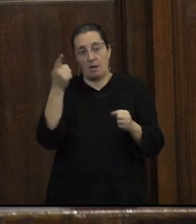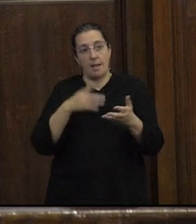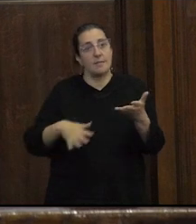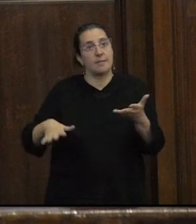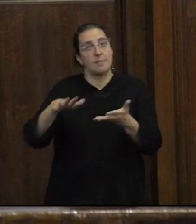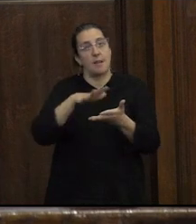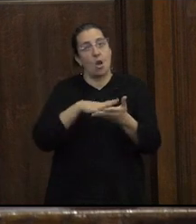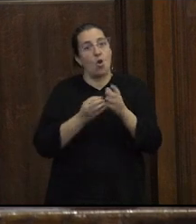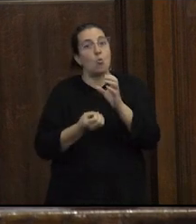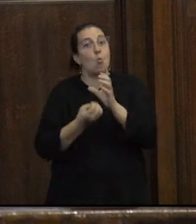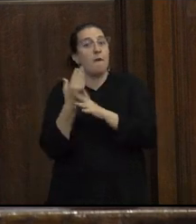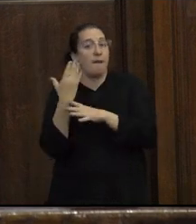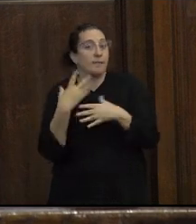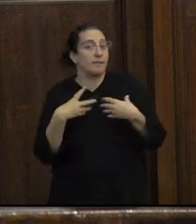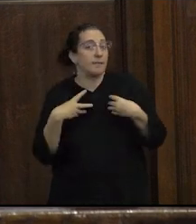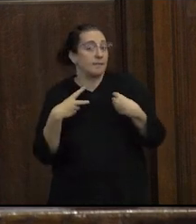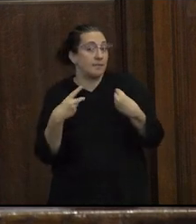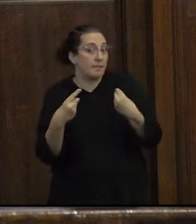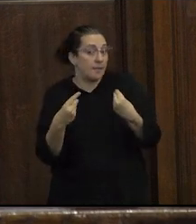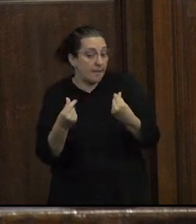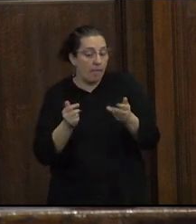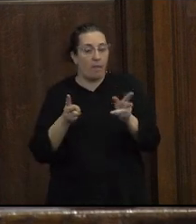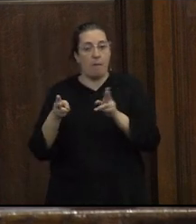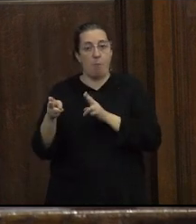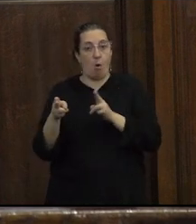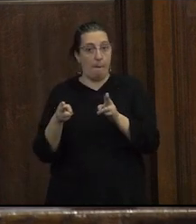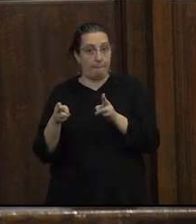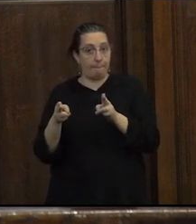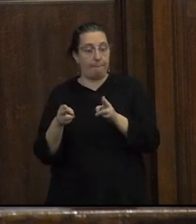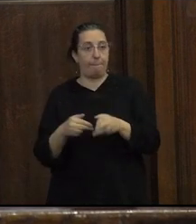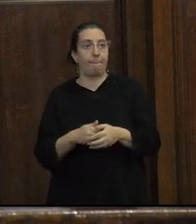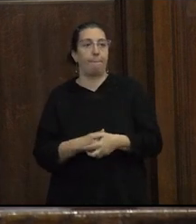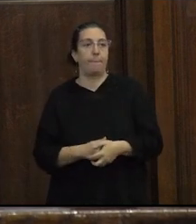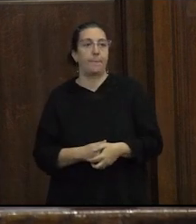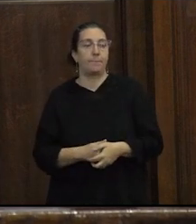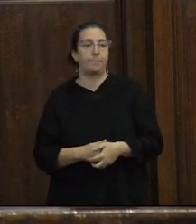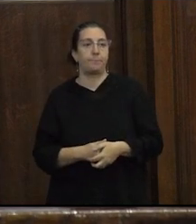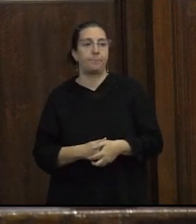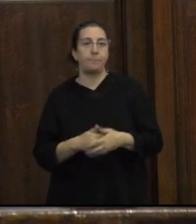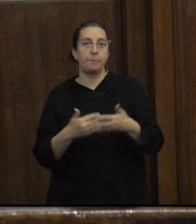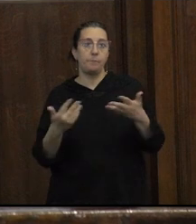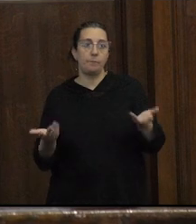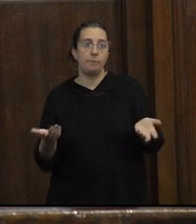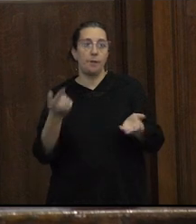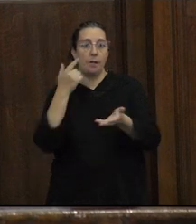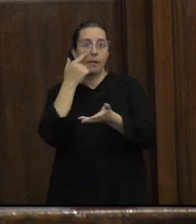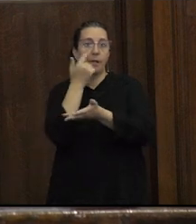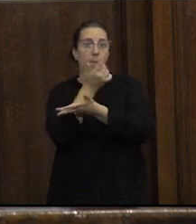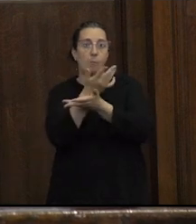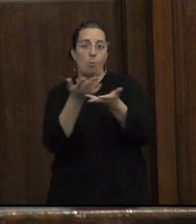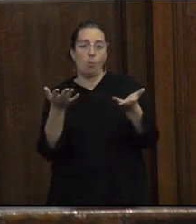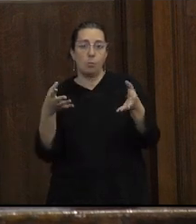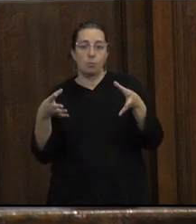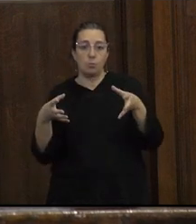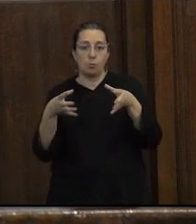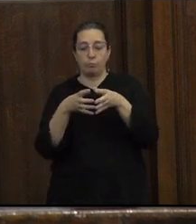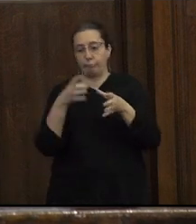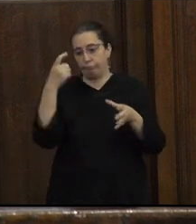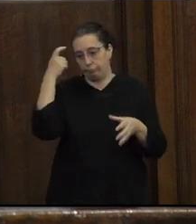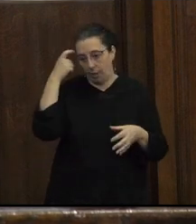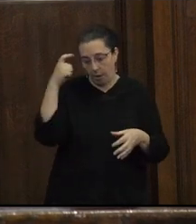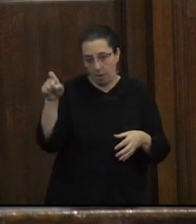con una nueva sensibilidad de época que refiere a un conjunto de ideas